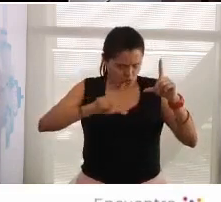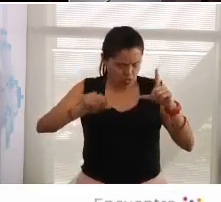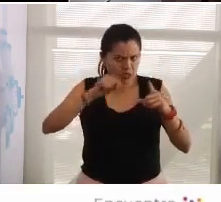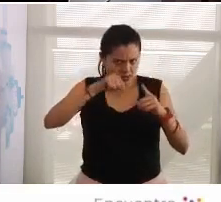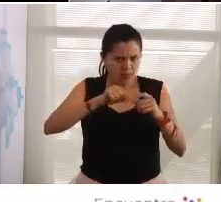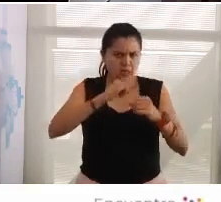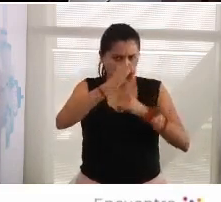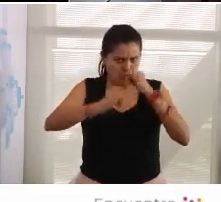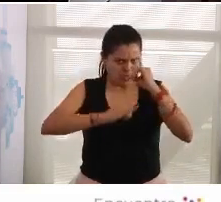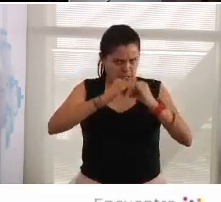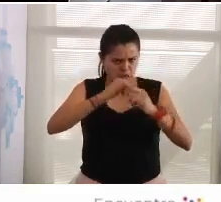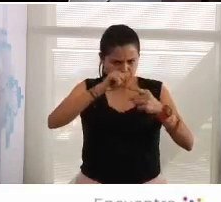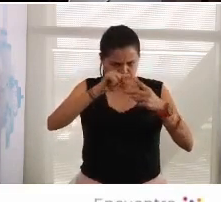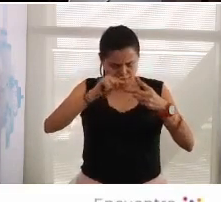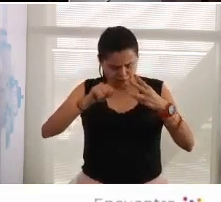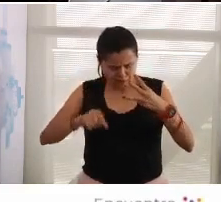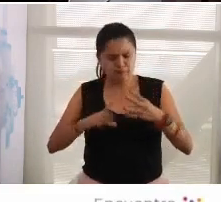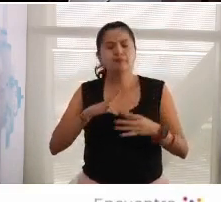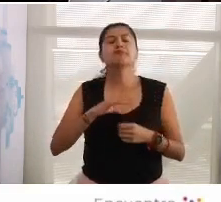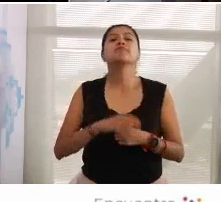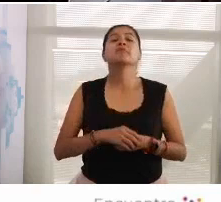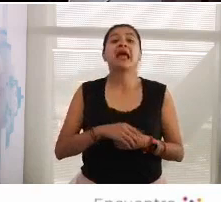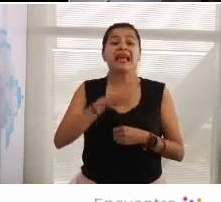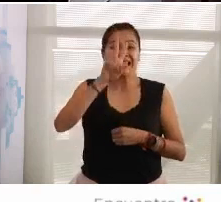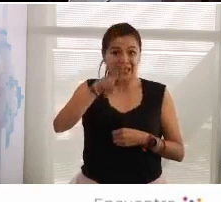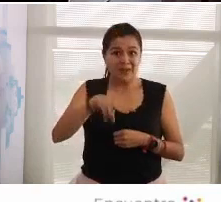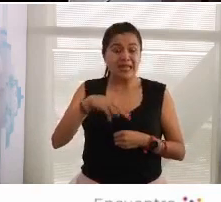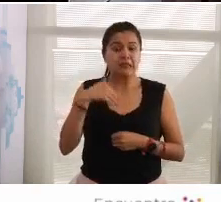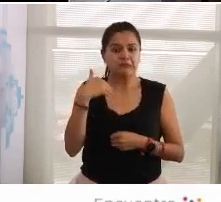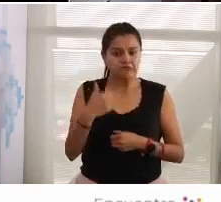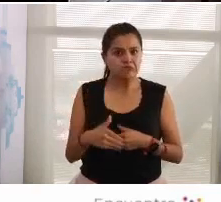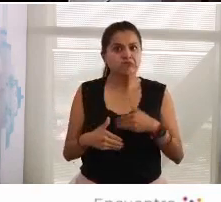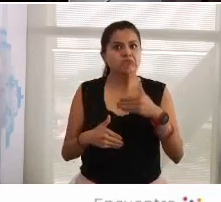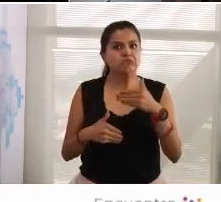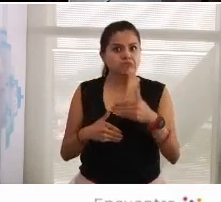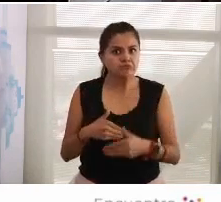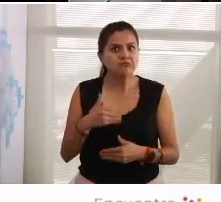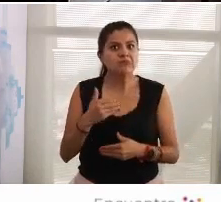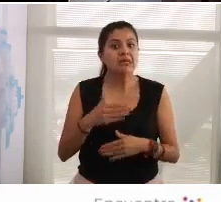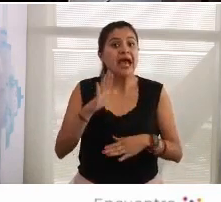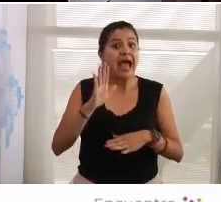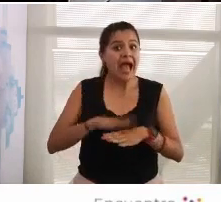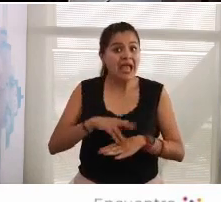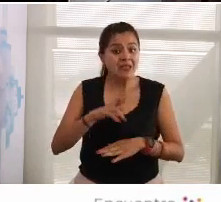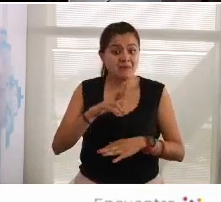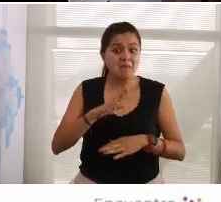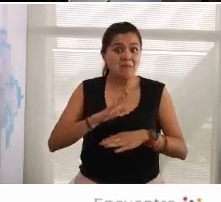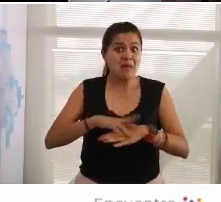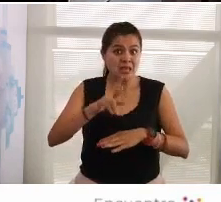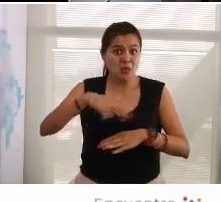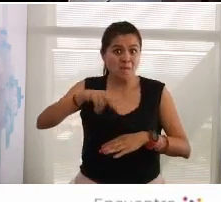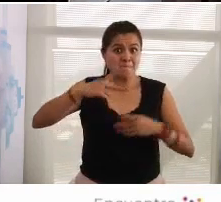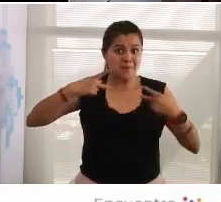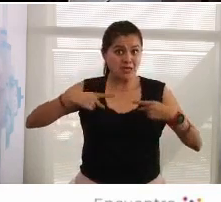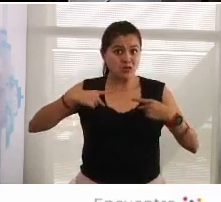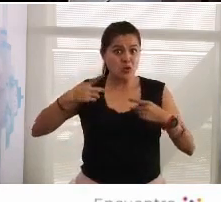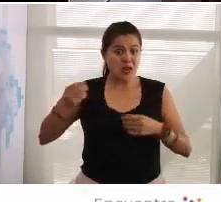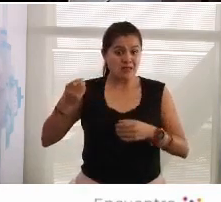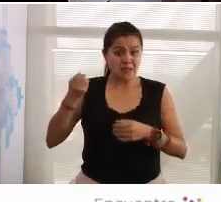internacionales muestran que cada vez hay una mayor porción del electorado